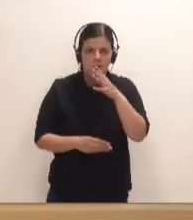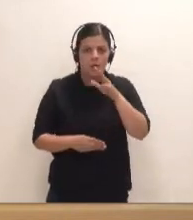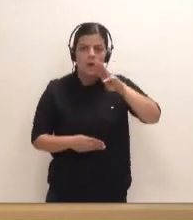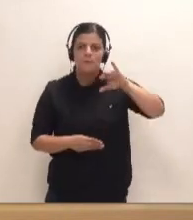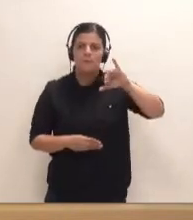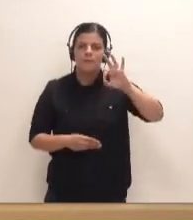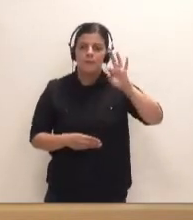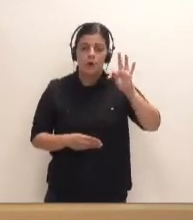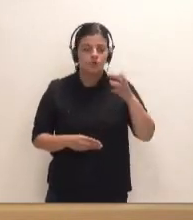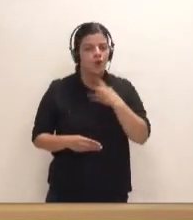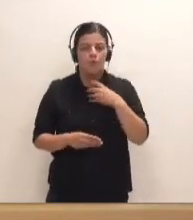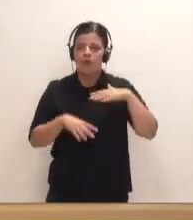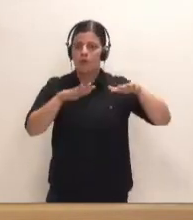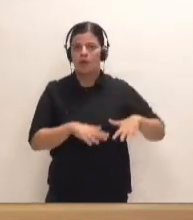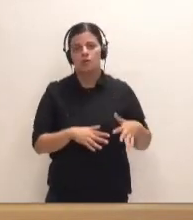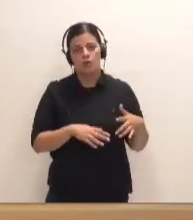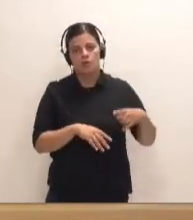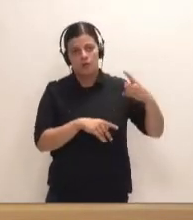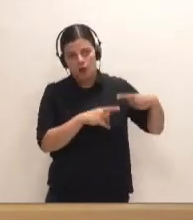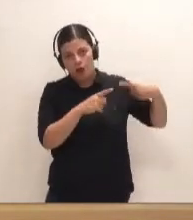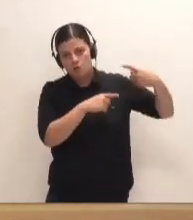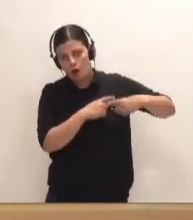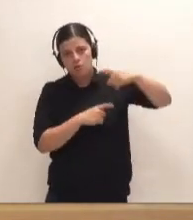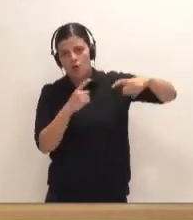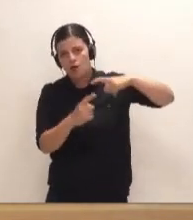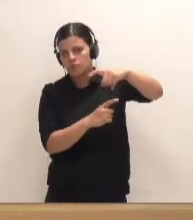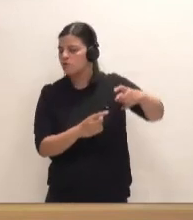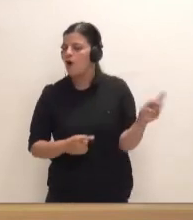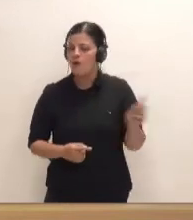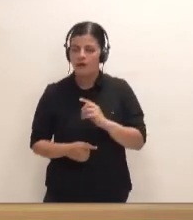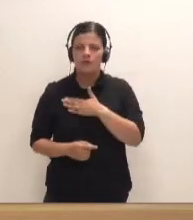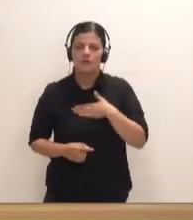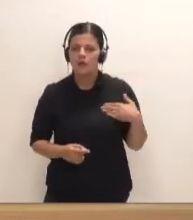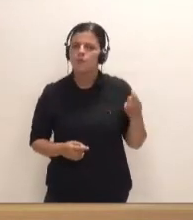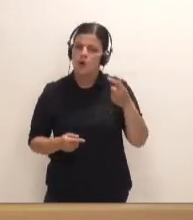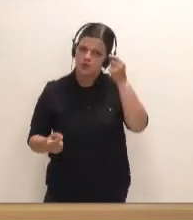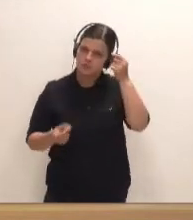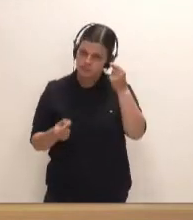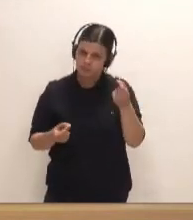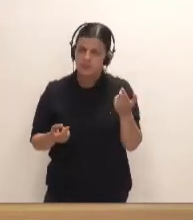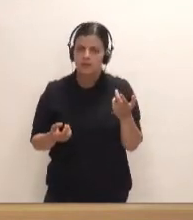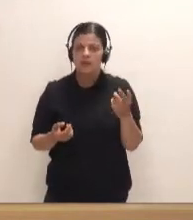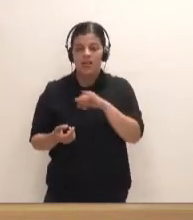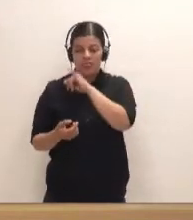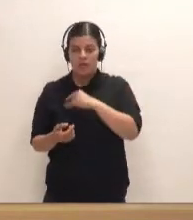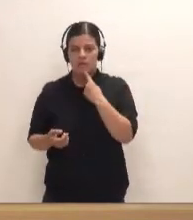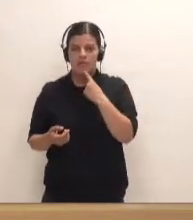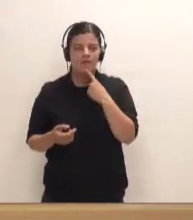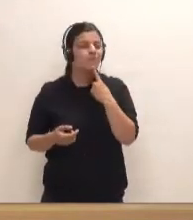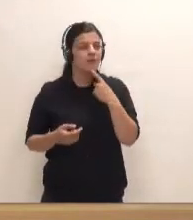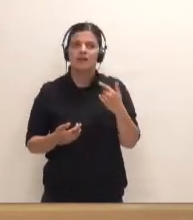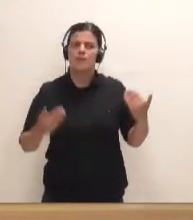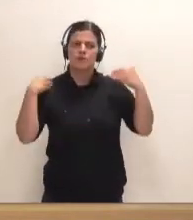no puede estar inamovible durante tantos años. Lo que me gustaría es fijar un poco de criterio. La señora Zeida parece echar la responsabilidad